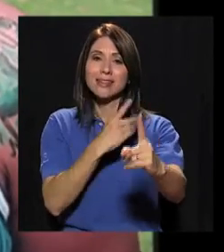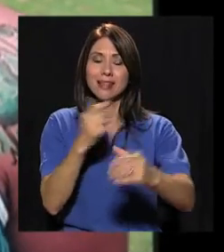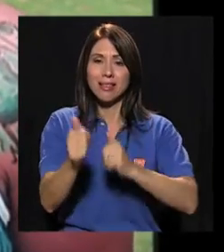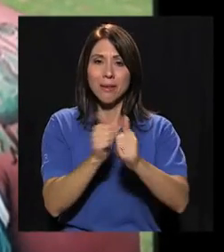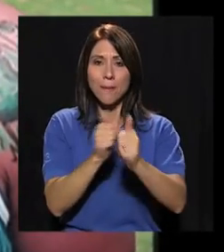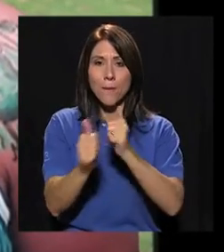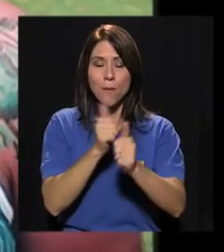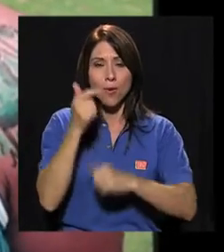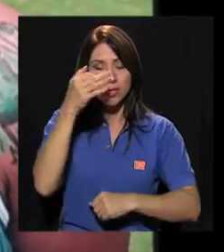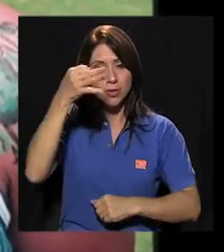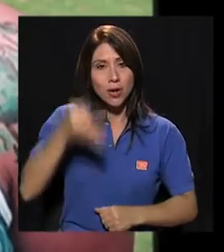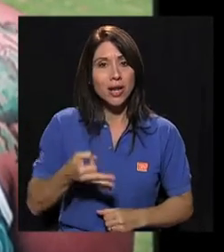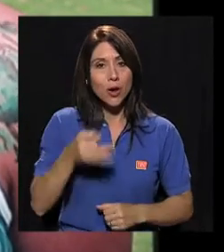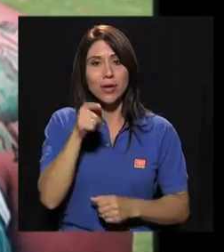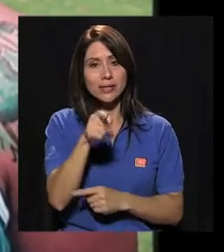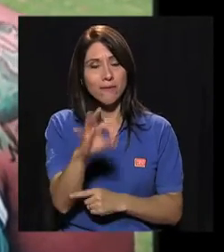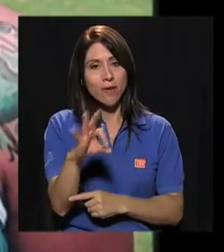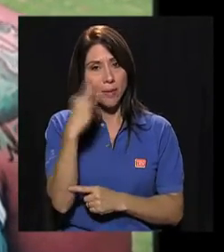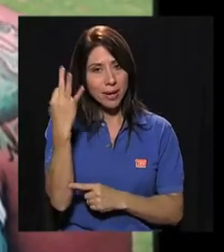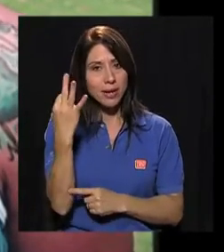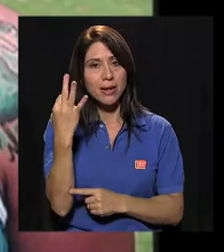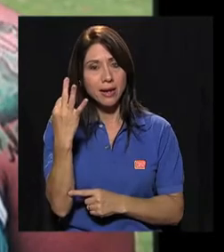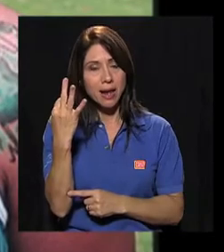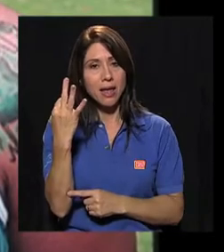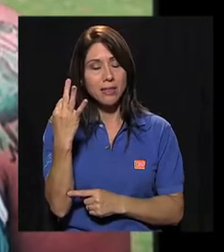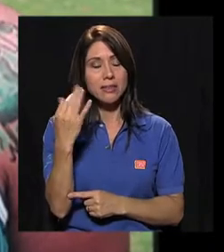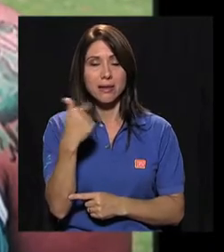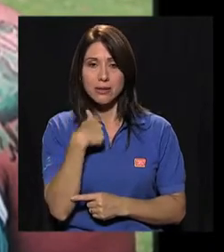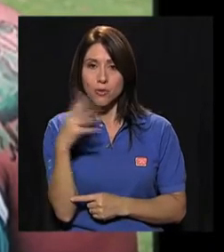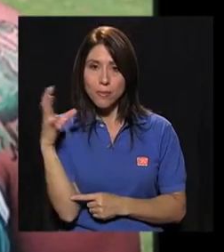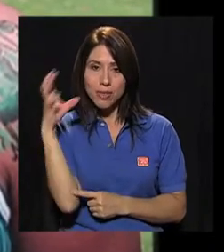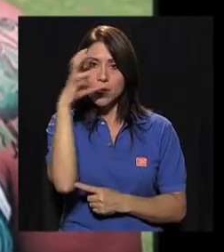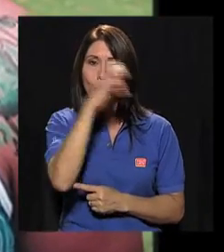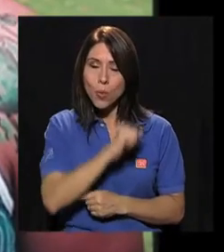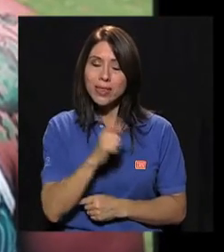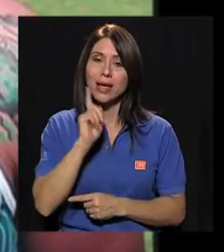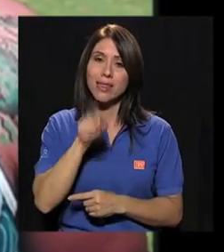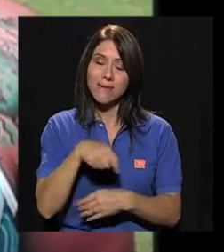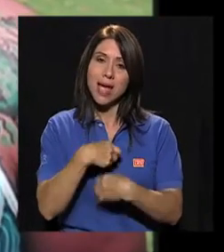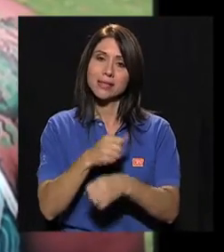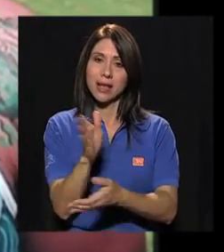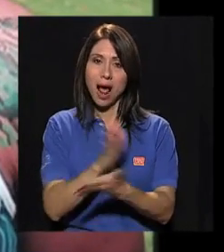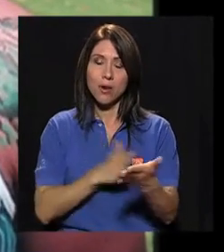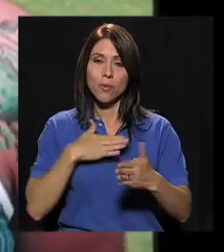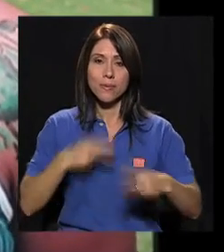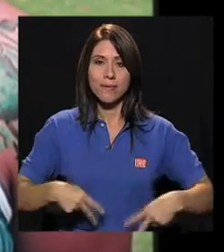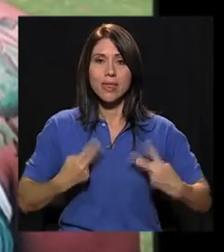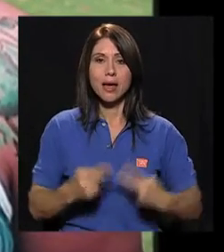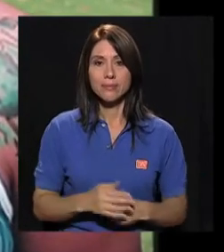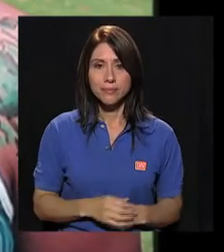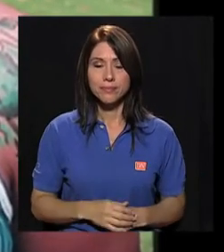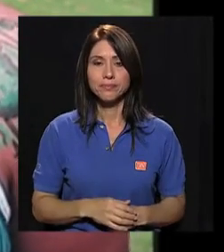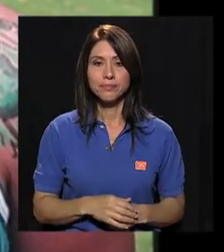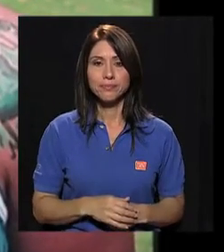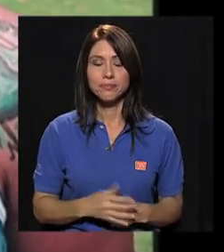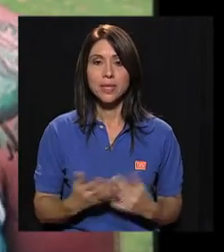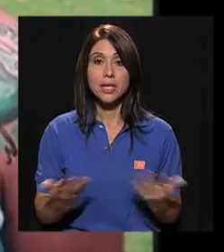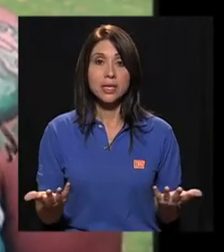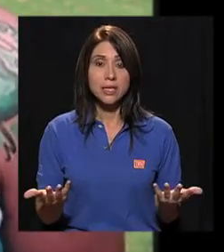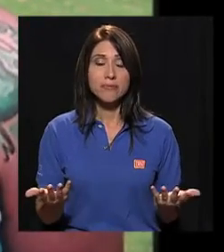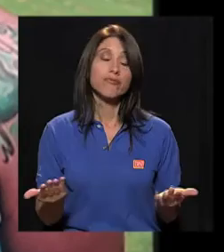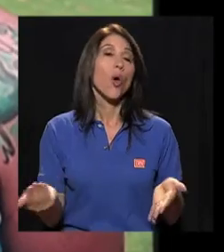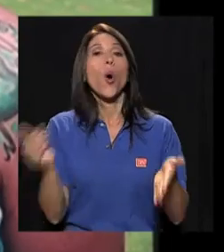el norte lo encontré gracias al deporte. Creo que fue la manera de darme cuenta que tenía que hacer algo en